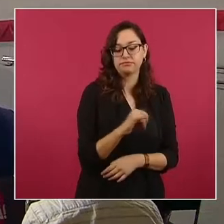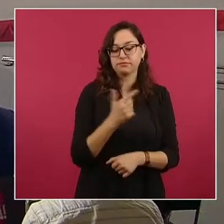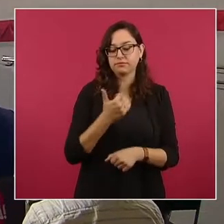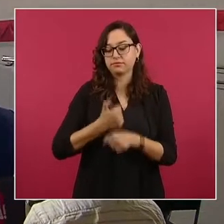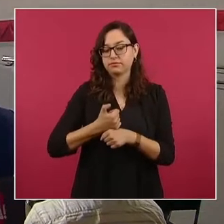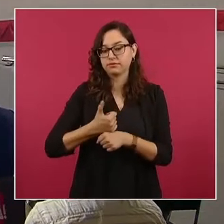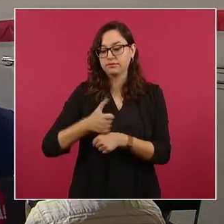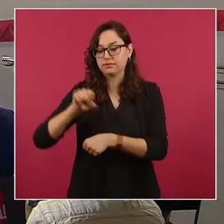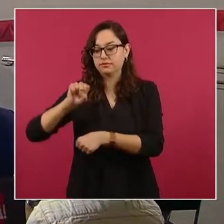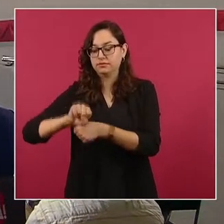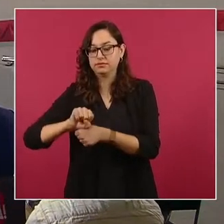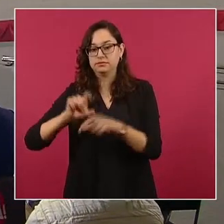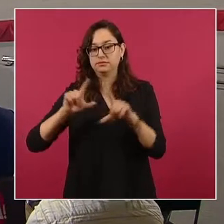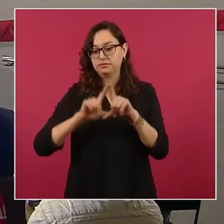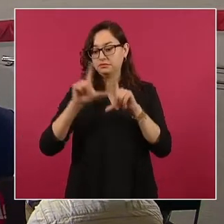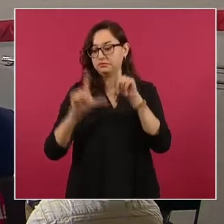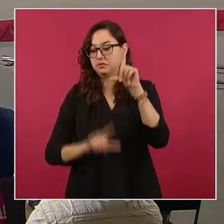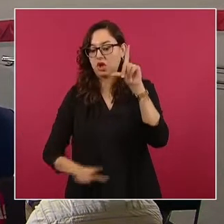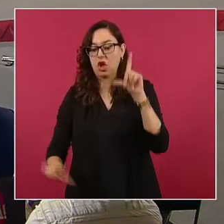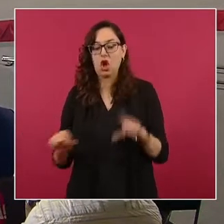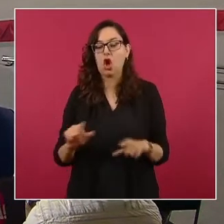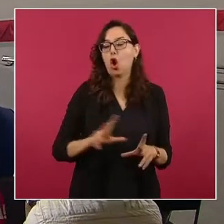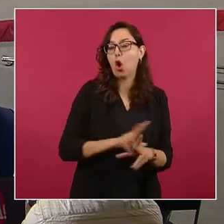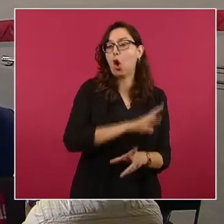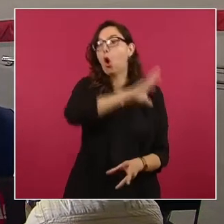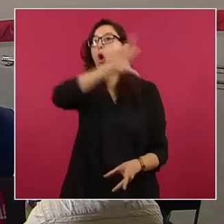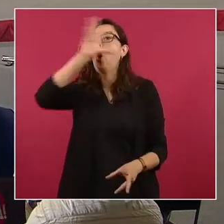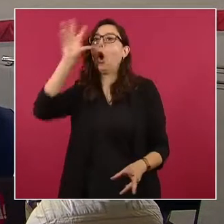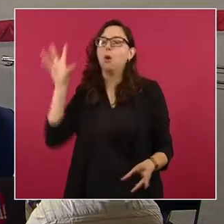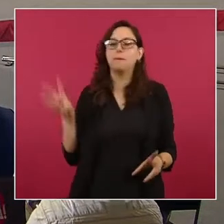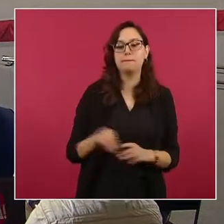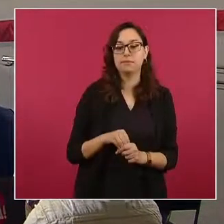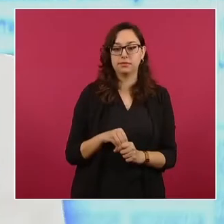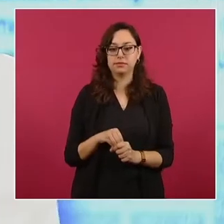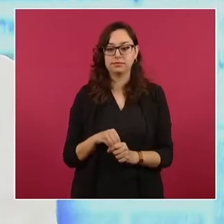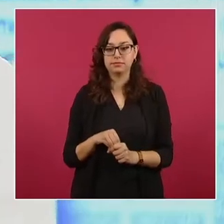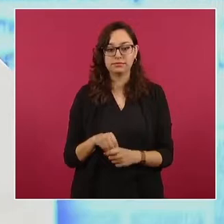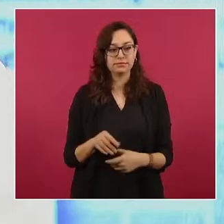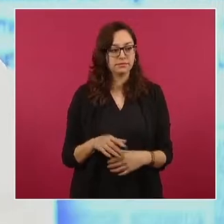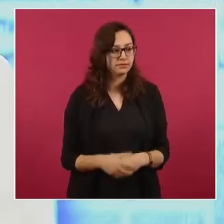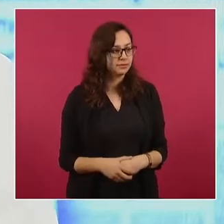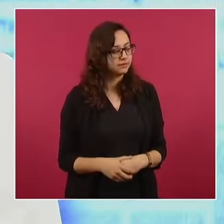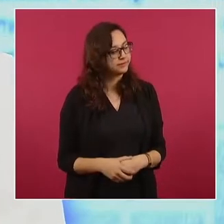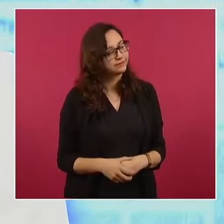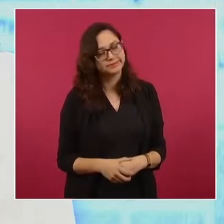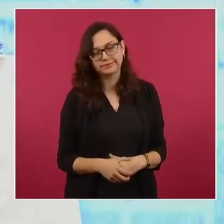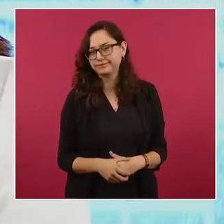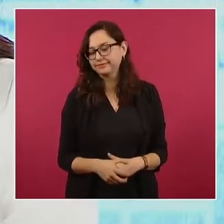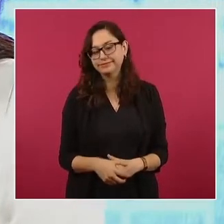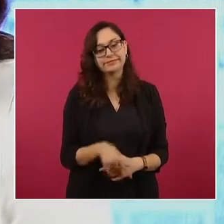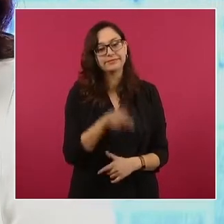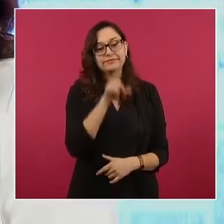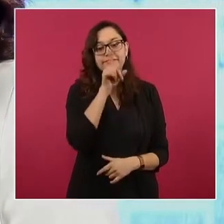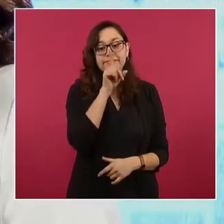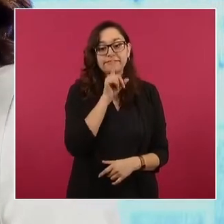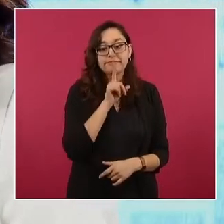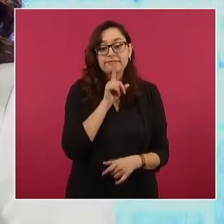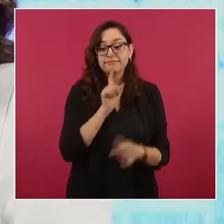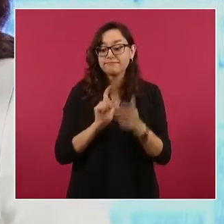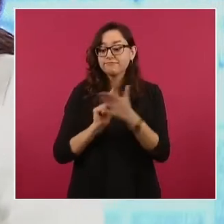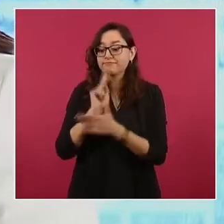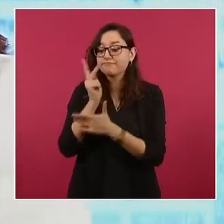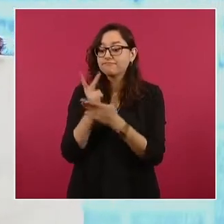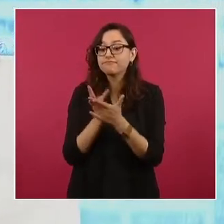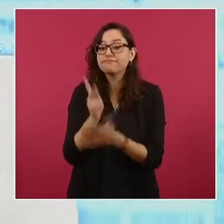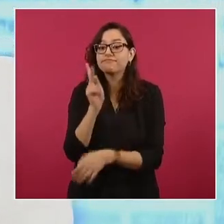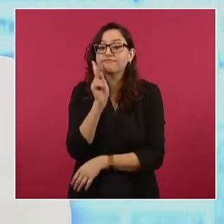secundaria de todas las escuelas públicas del país. Esto es falso, porque el programa piloto